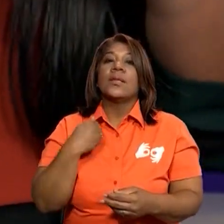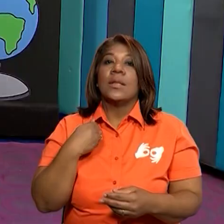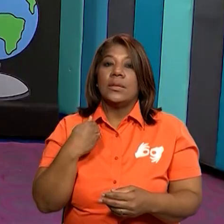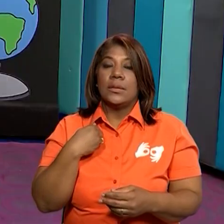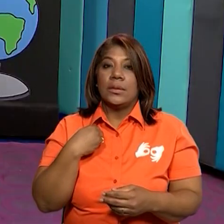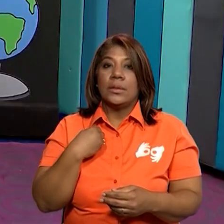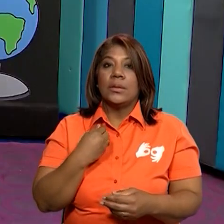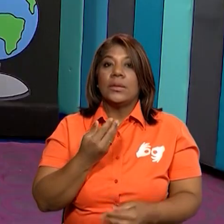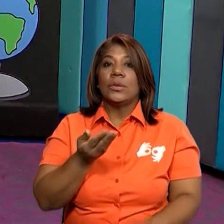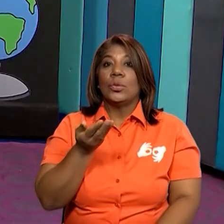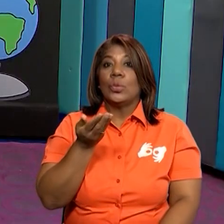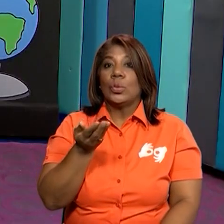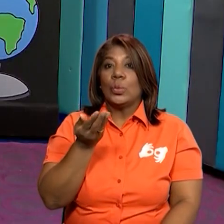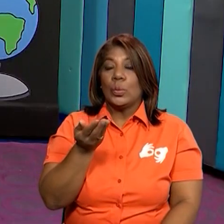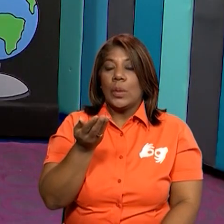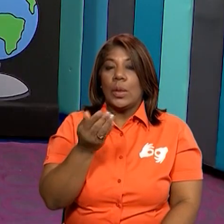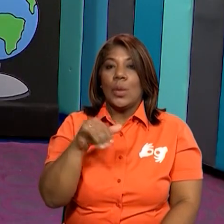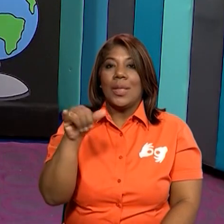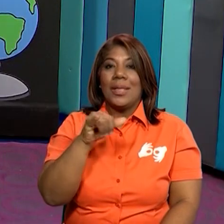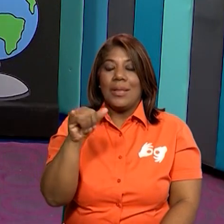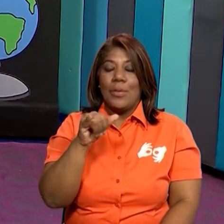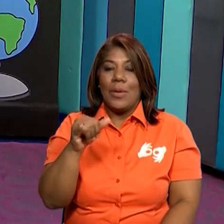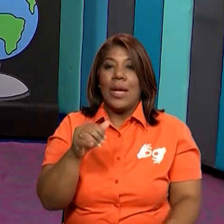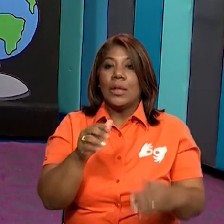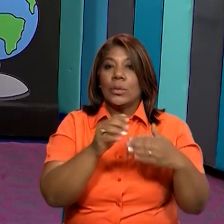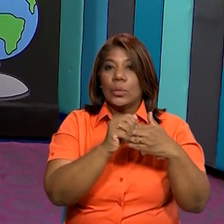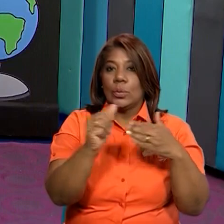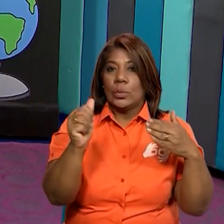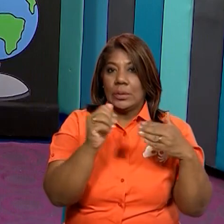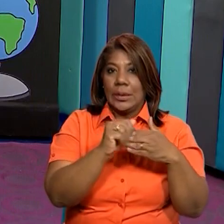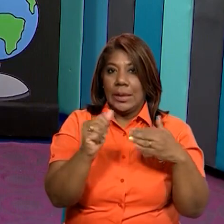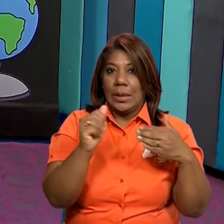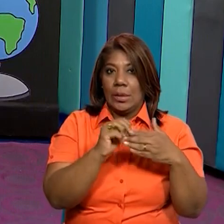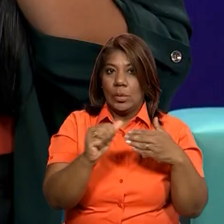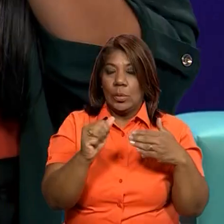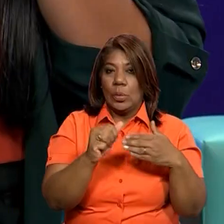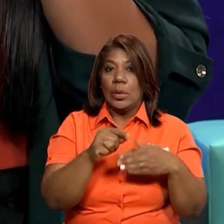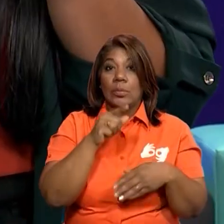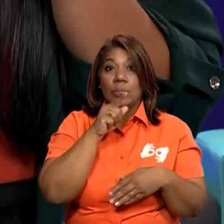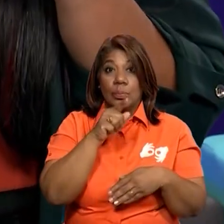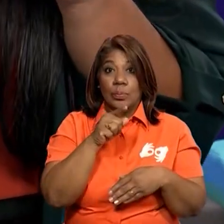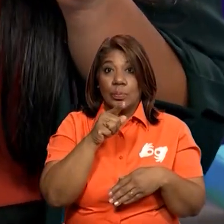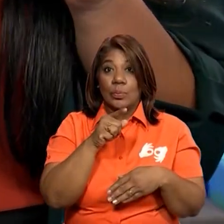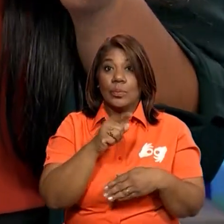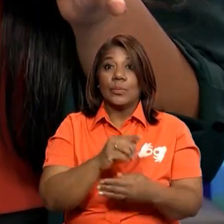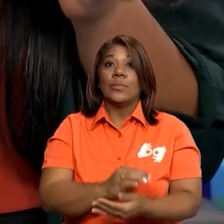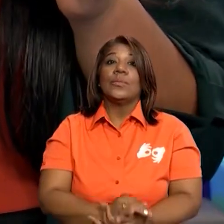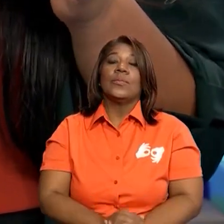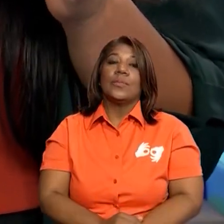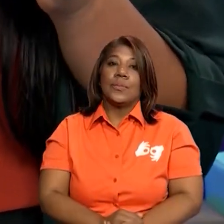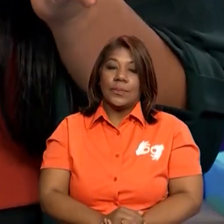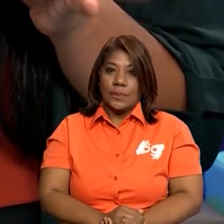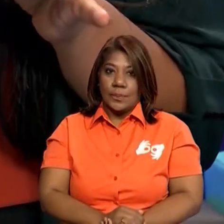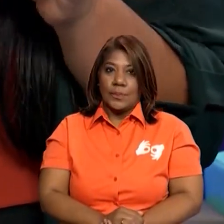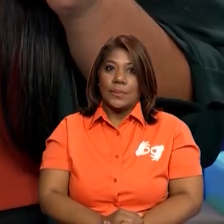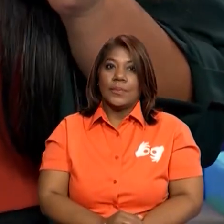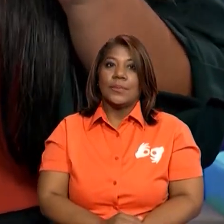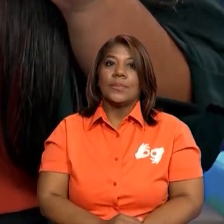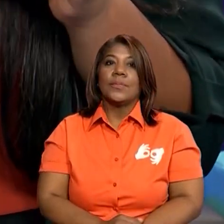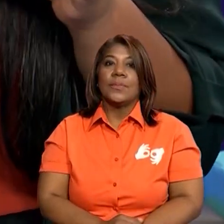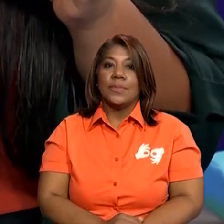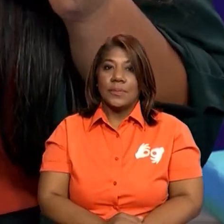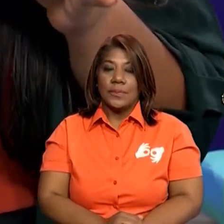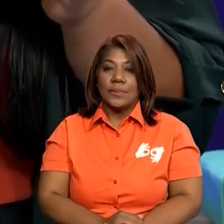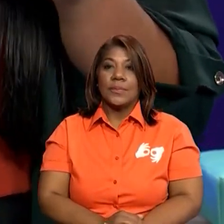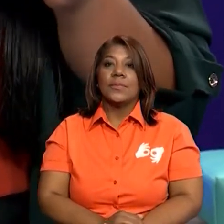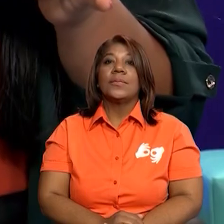a su valor con el dólar, que es esta moneda que vemos por acá en papel. Bueno, del dólar también